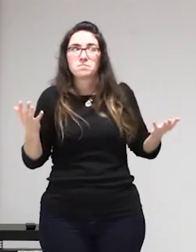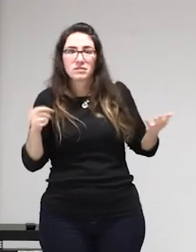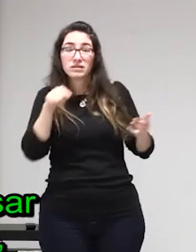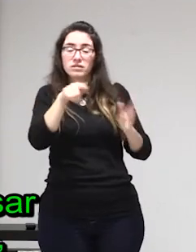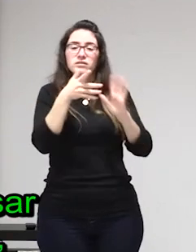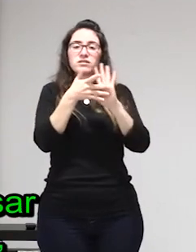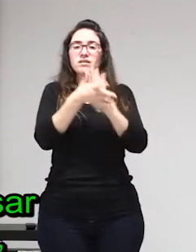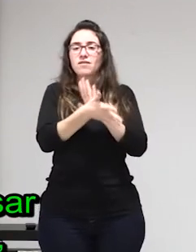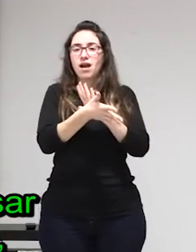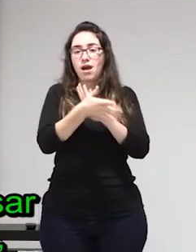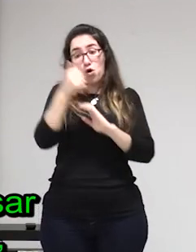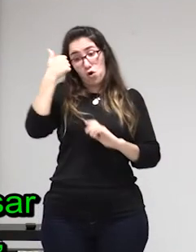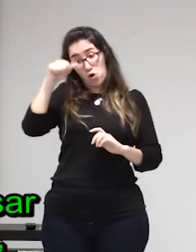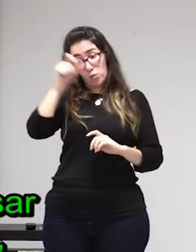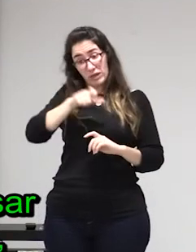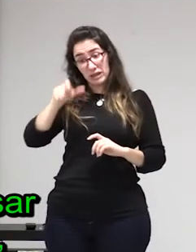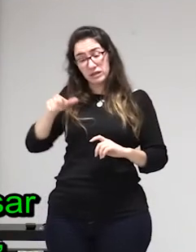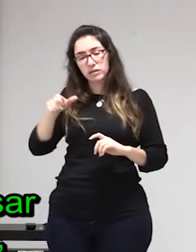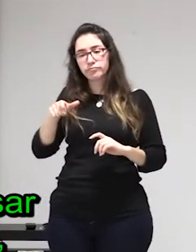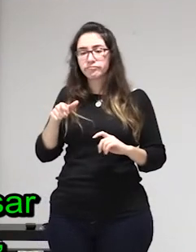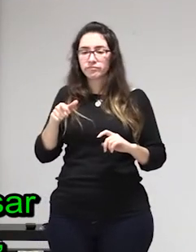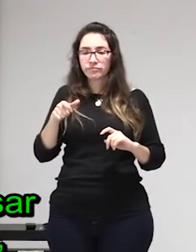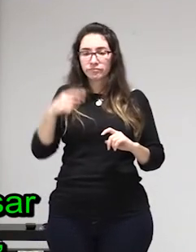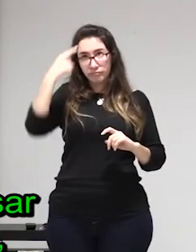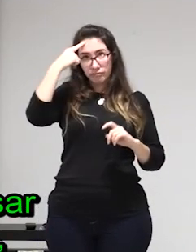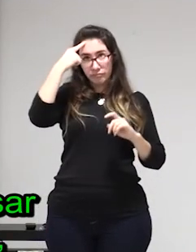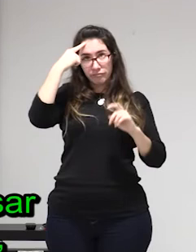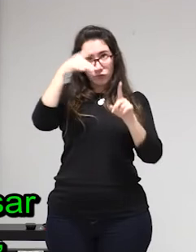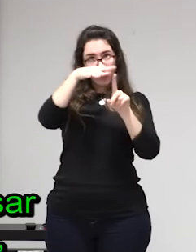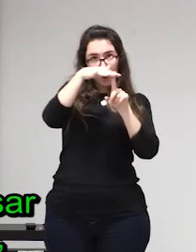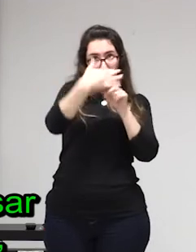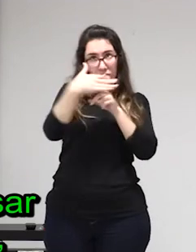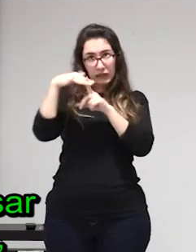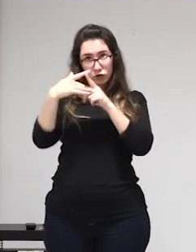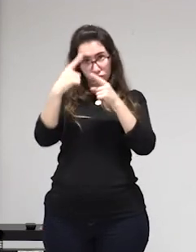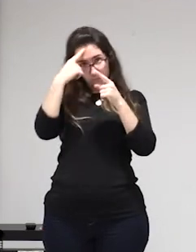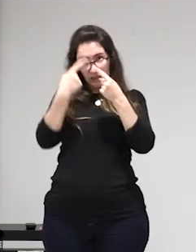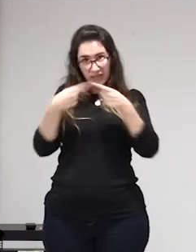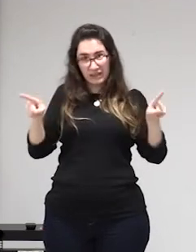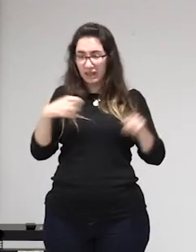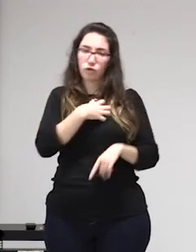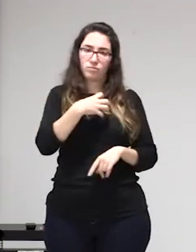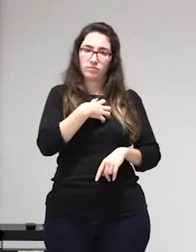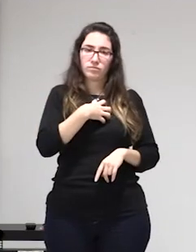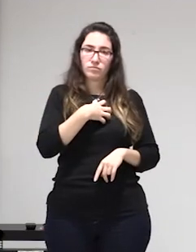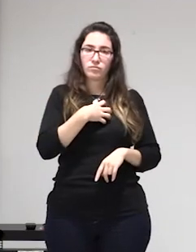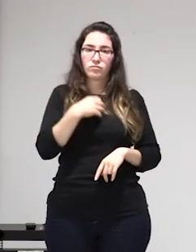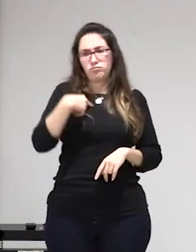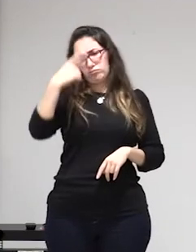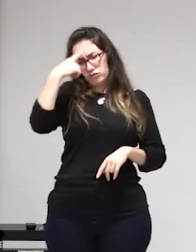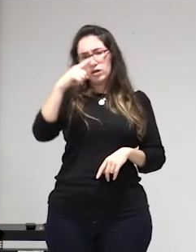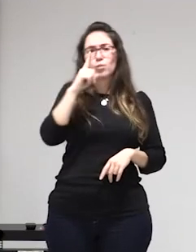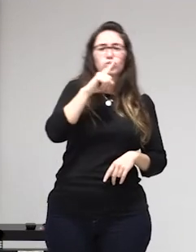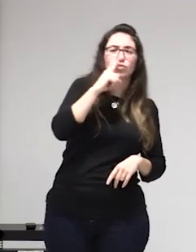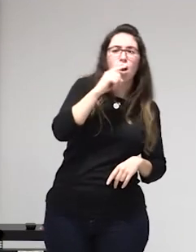pero bueno a mi se me puede acusar de estar fomentando la cosificación pero es que yo a su vez también